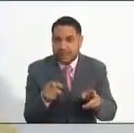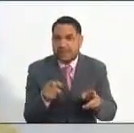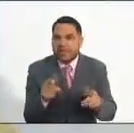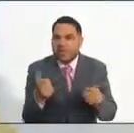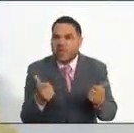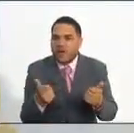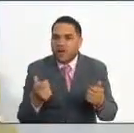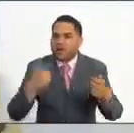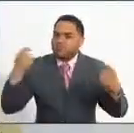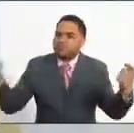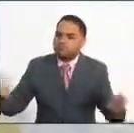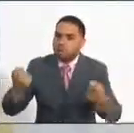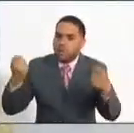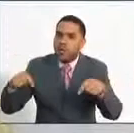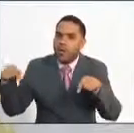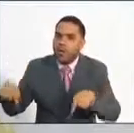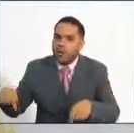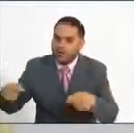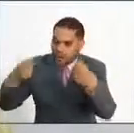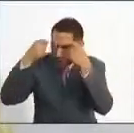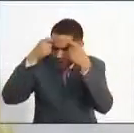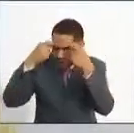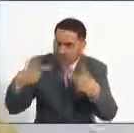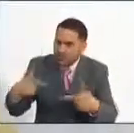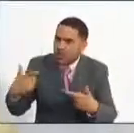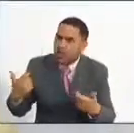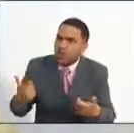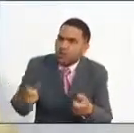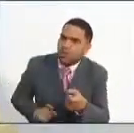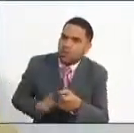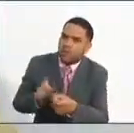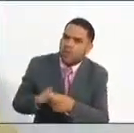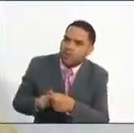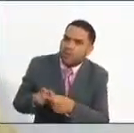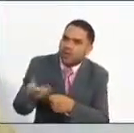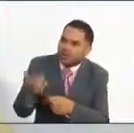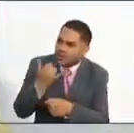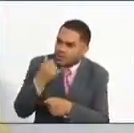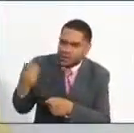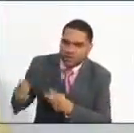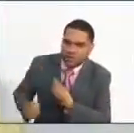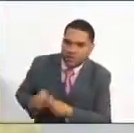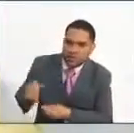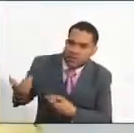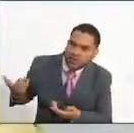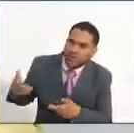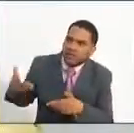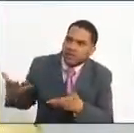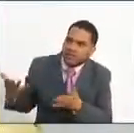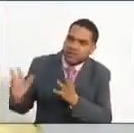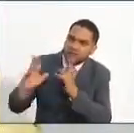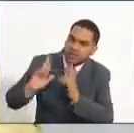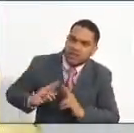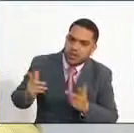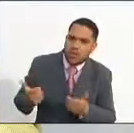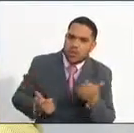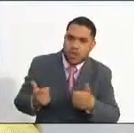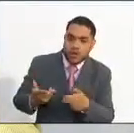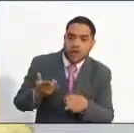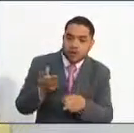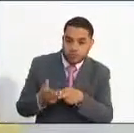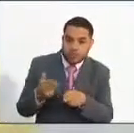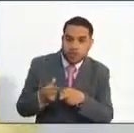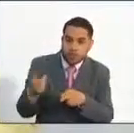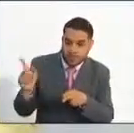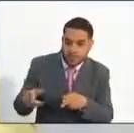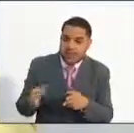convocatorias actuales, el estado en el que se encuentran y por supuesto, las próximas convocatorias a cargo de la Comisión Nacional de Servicio